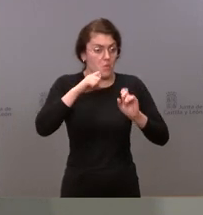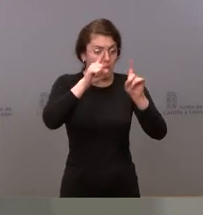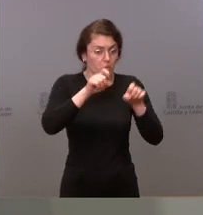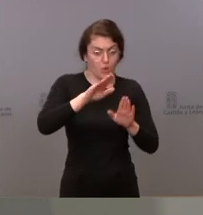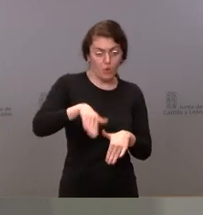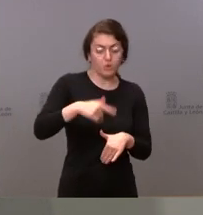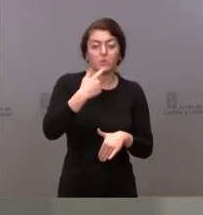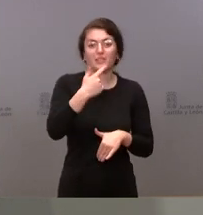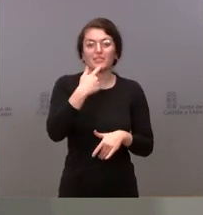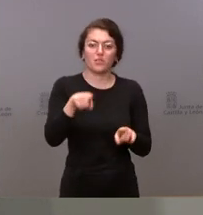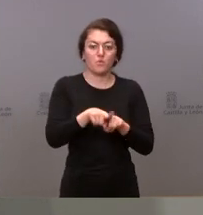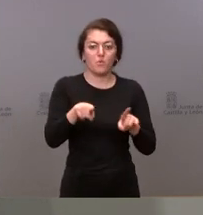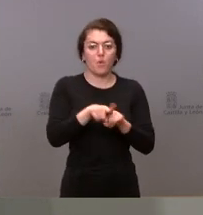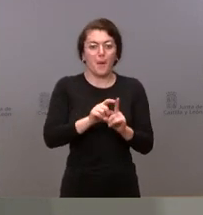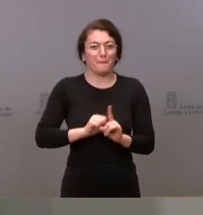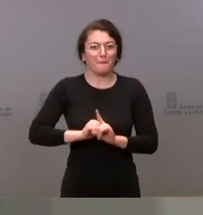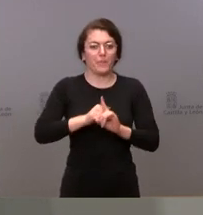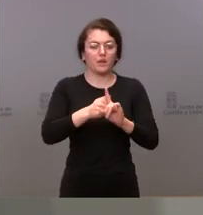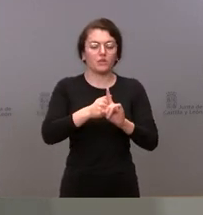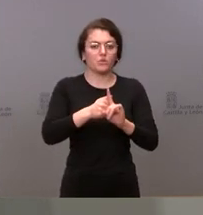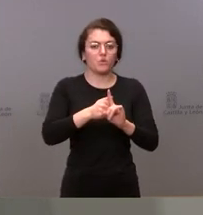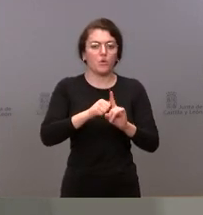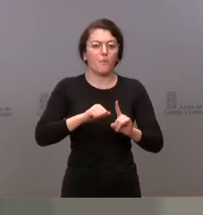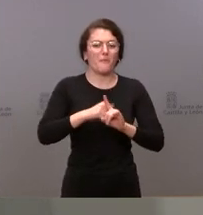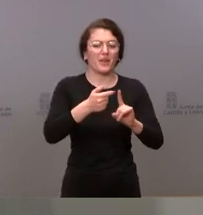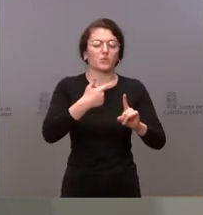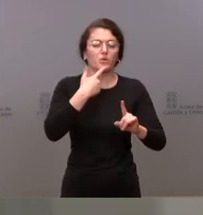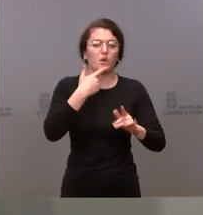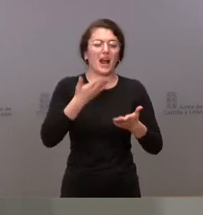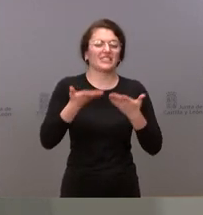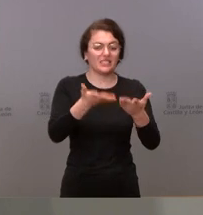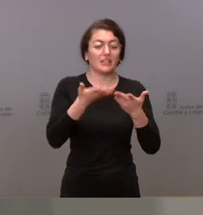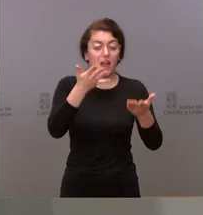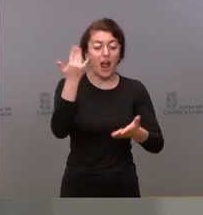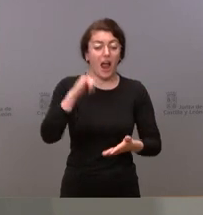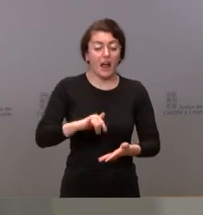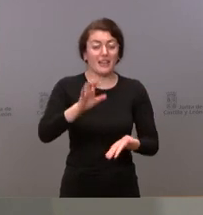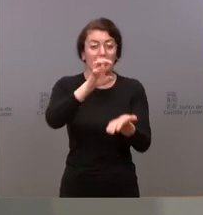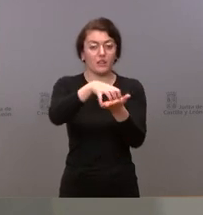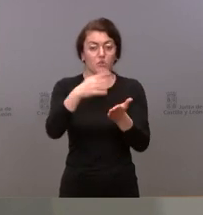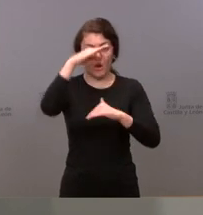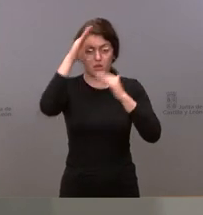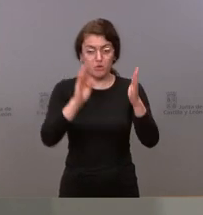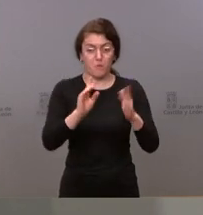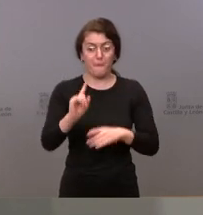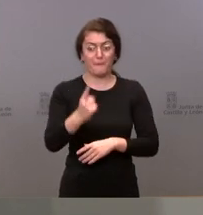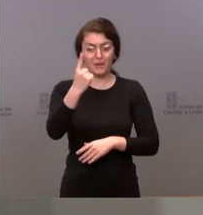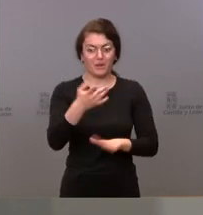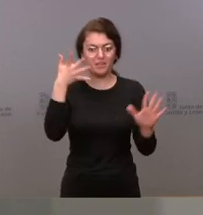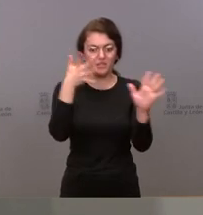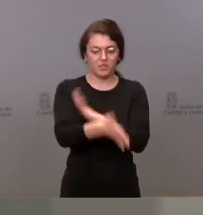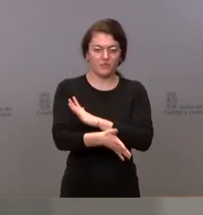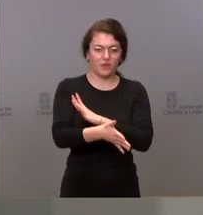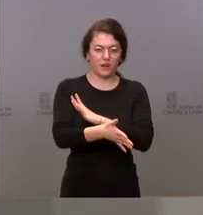de presión asistencial que tienen los centros de atención primaria y por tanto las vías de refuerzo de estos centros es doble por un lado la